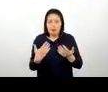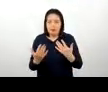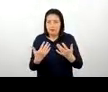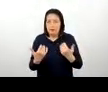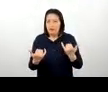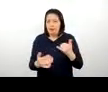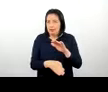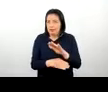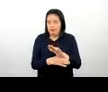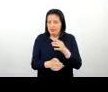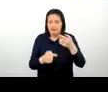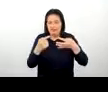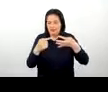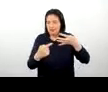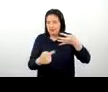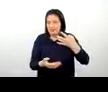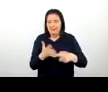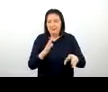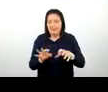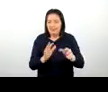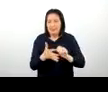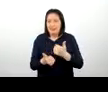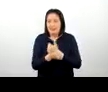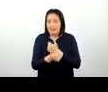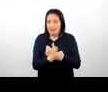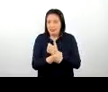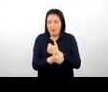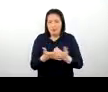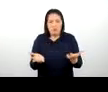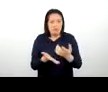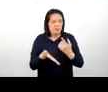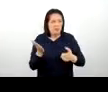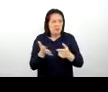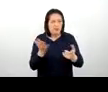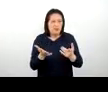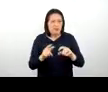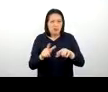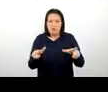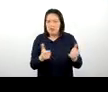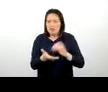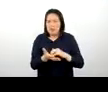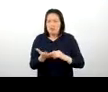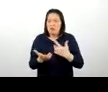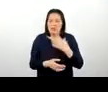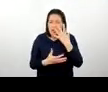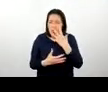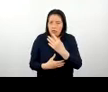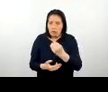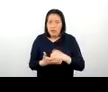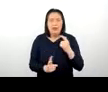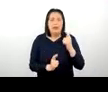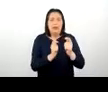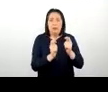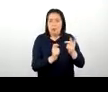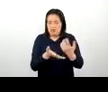las actividades que se vienen desarrollando en Ayacucho y sobre todo cuáles son sus principales atractivos y la oferta turística que se tiene,